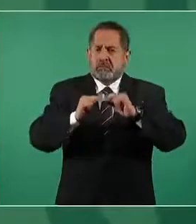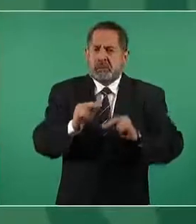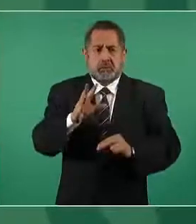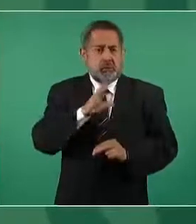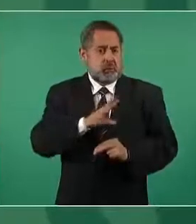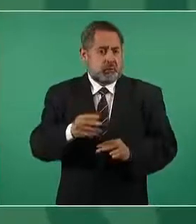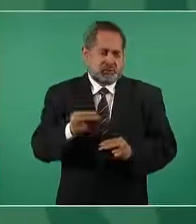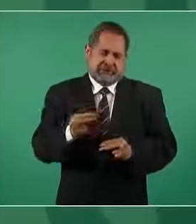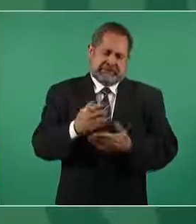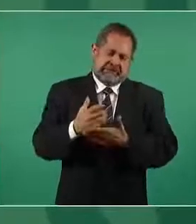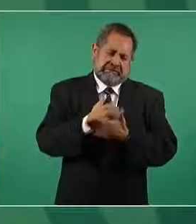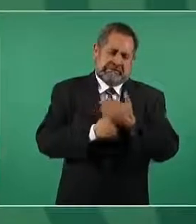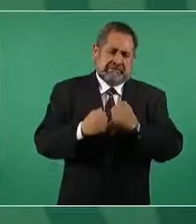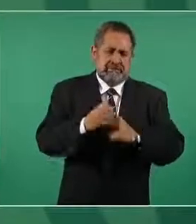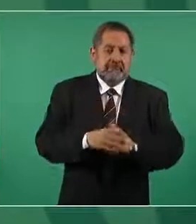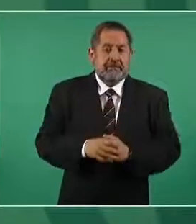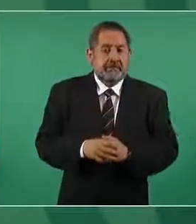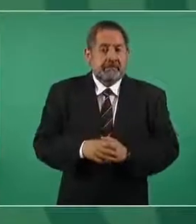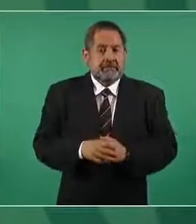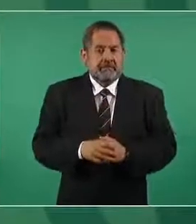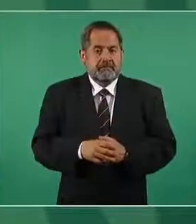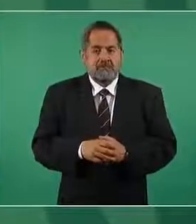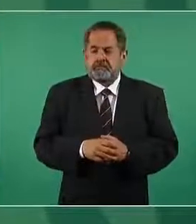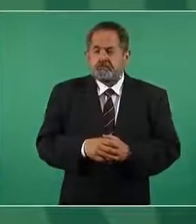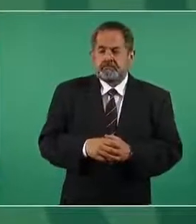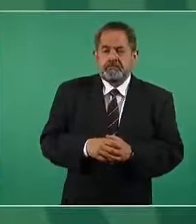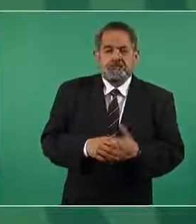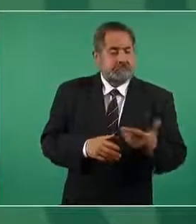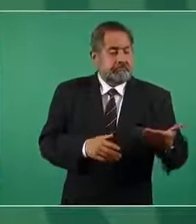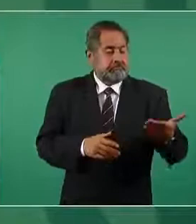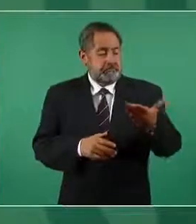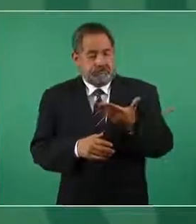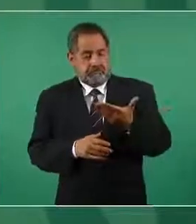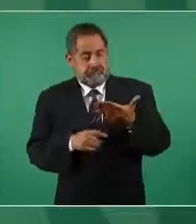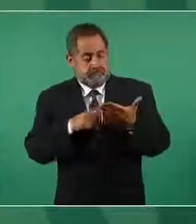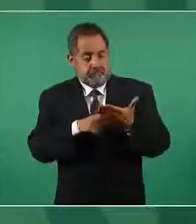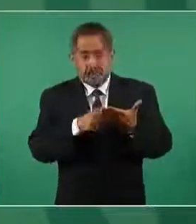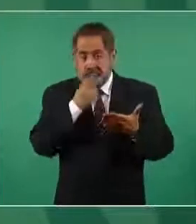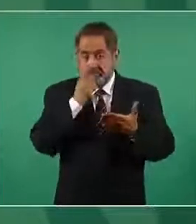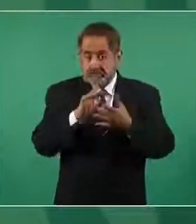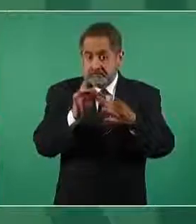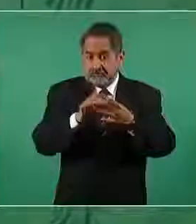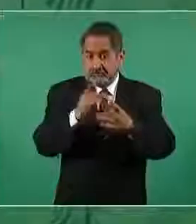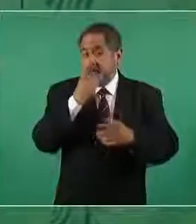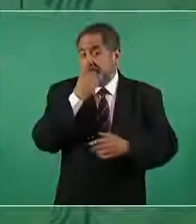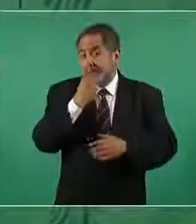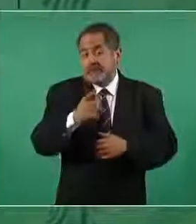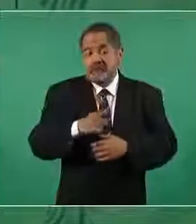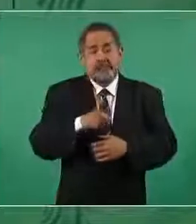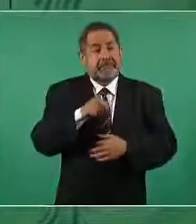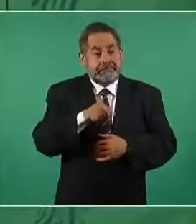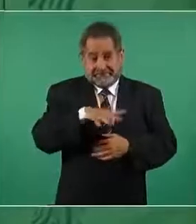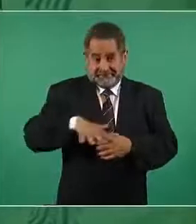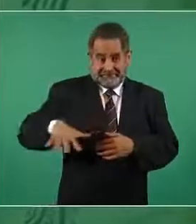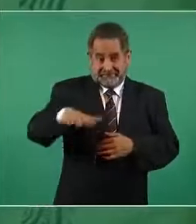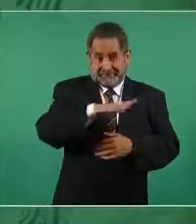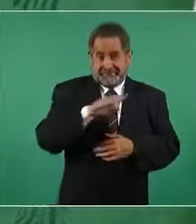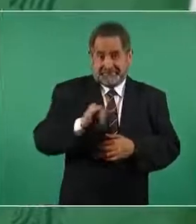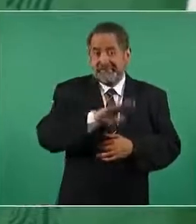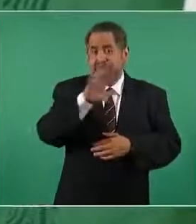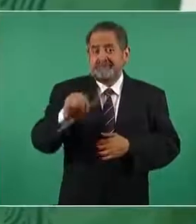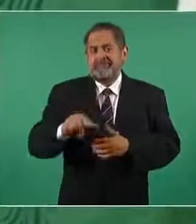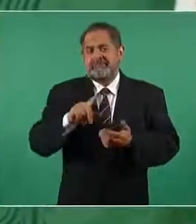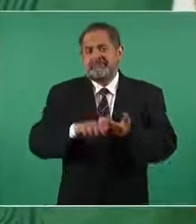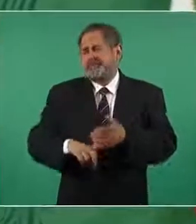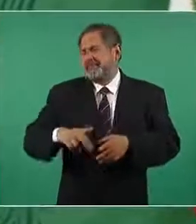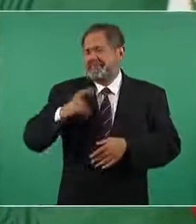me llegaron a plantear de que iba a ser el